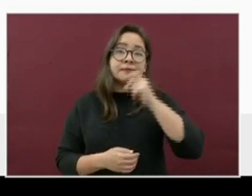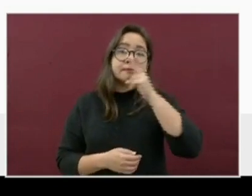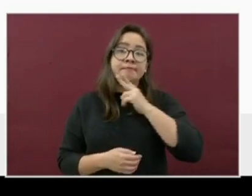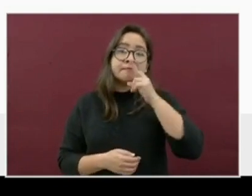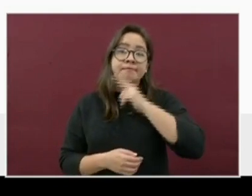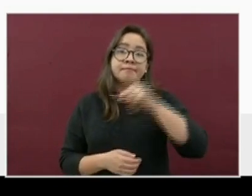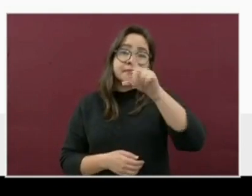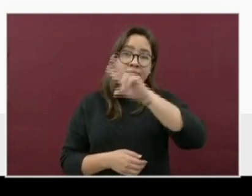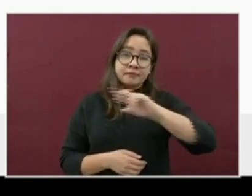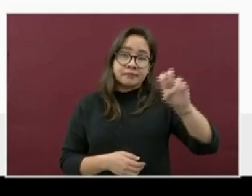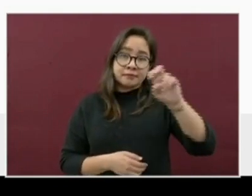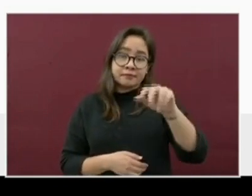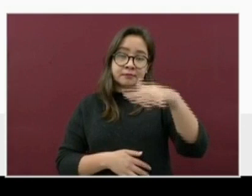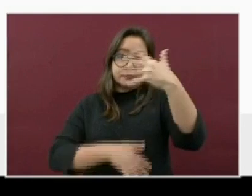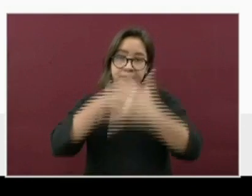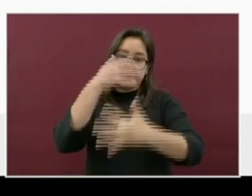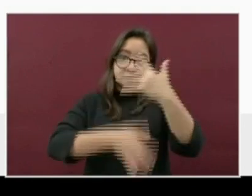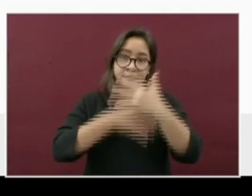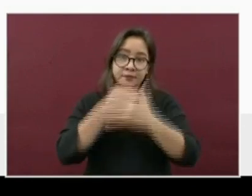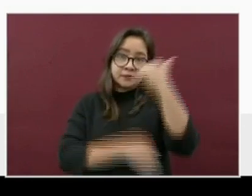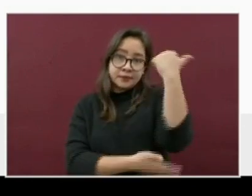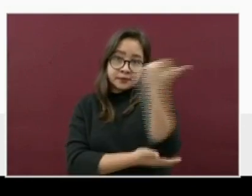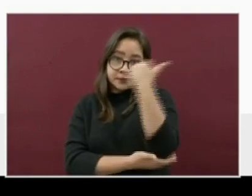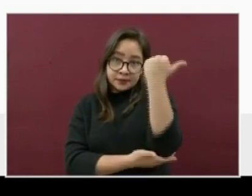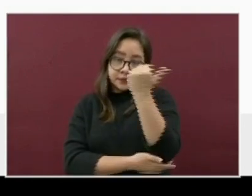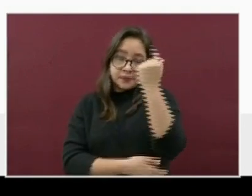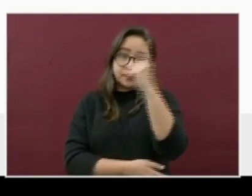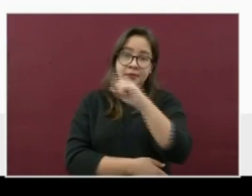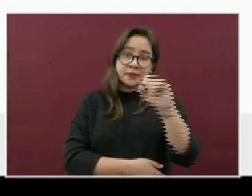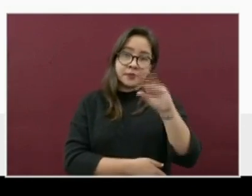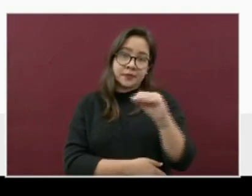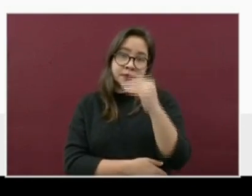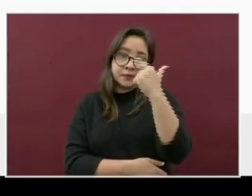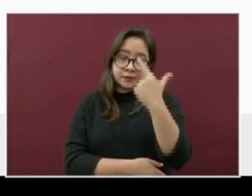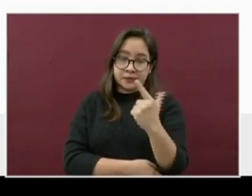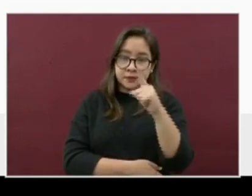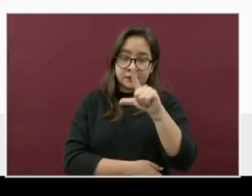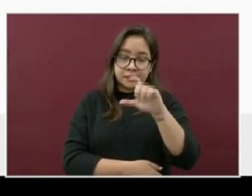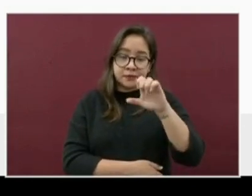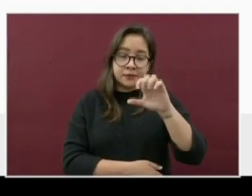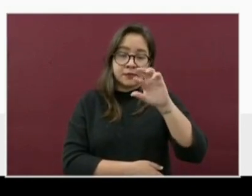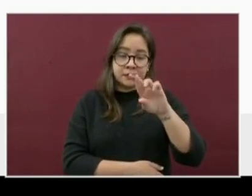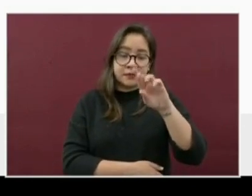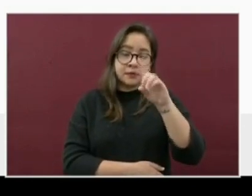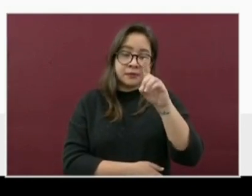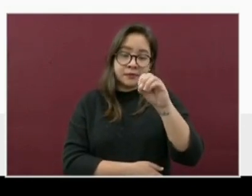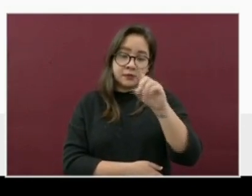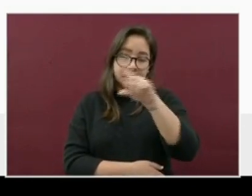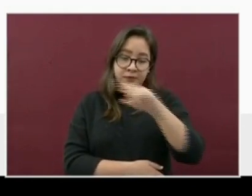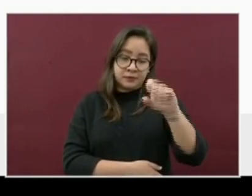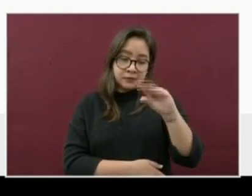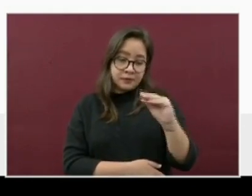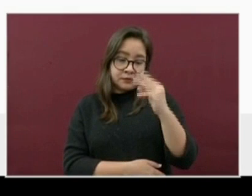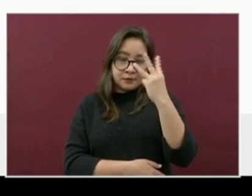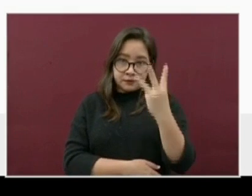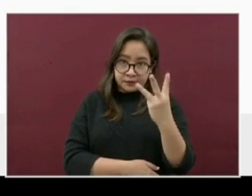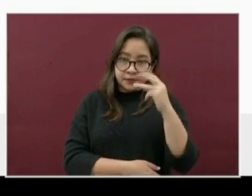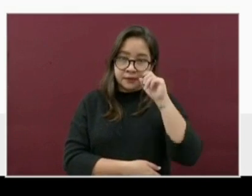215. Acayucan, 197. Y Lerdo de Tejada, 193.